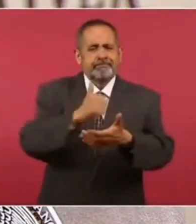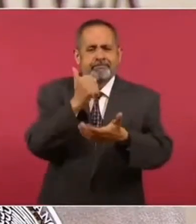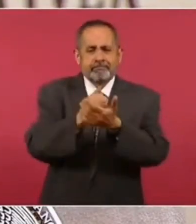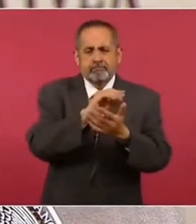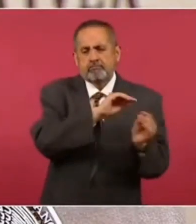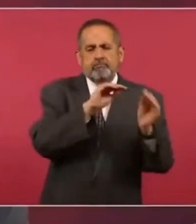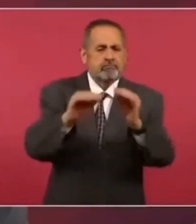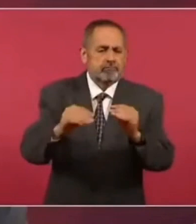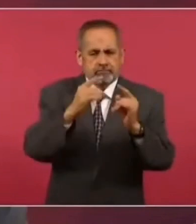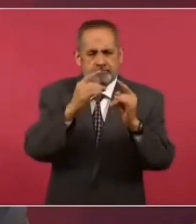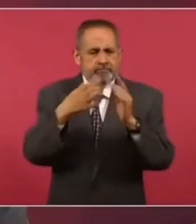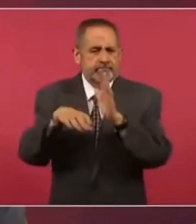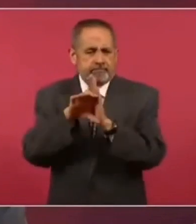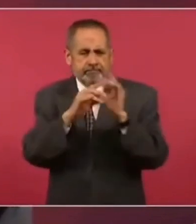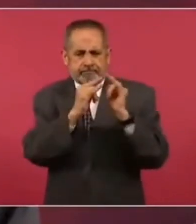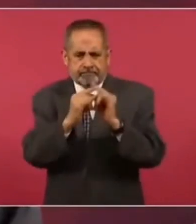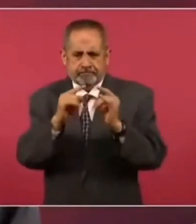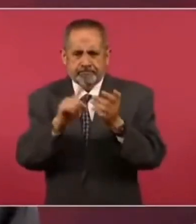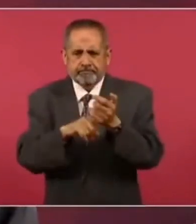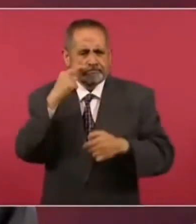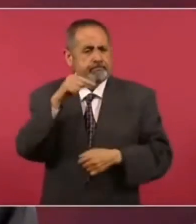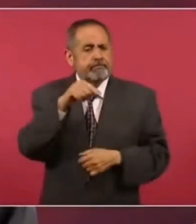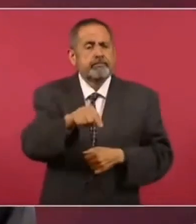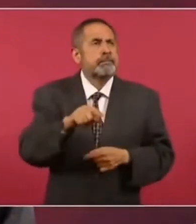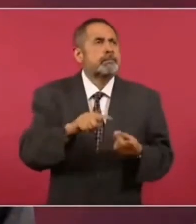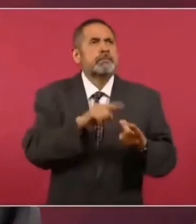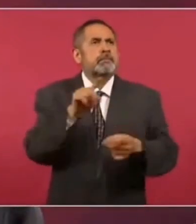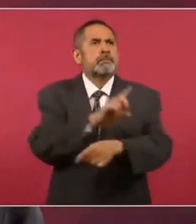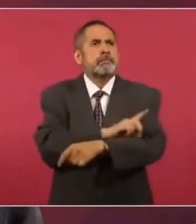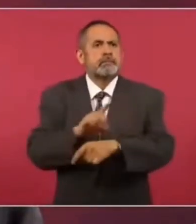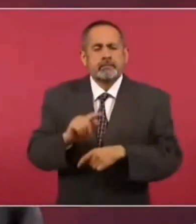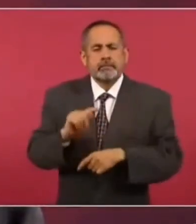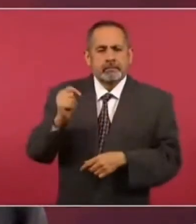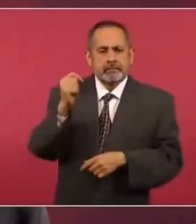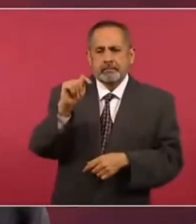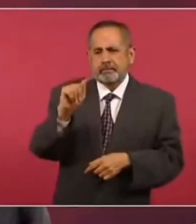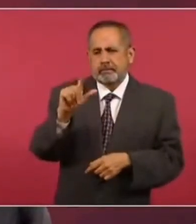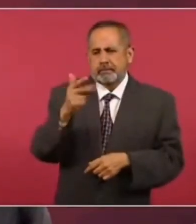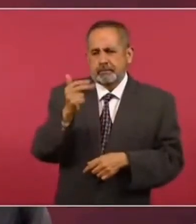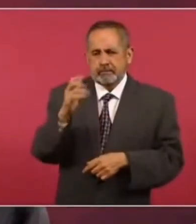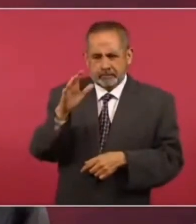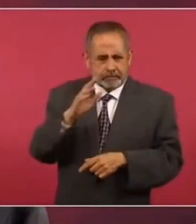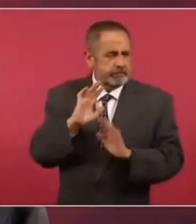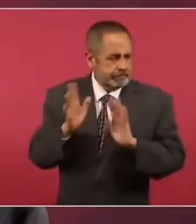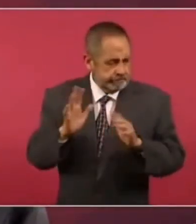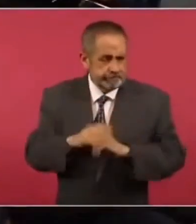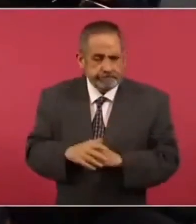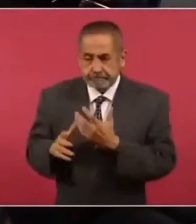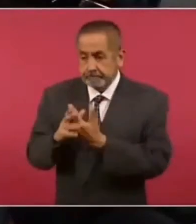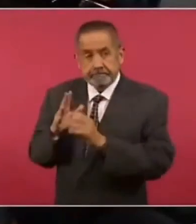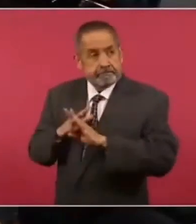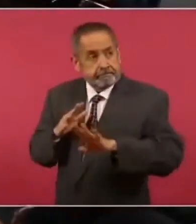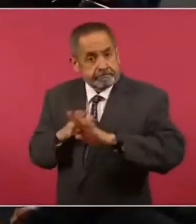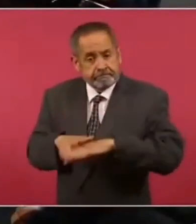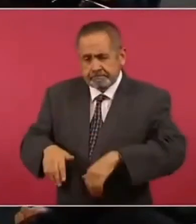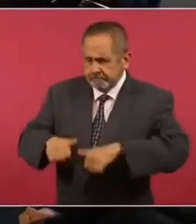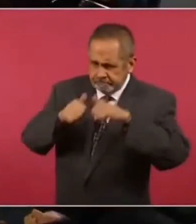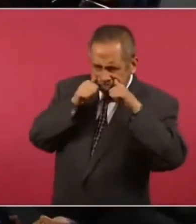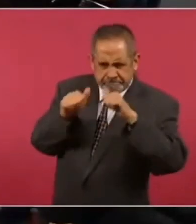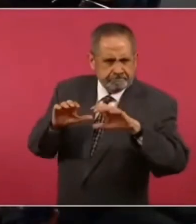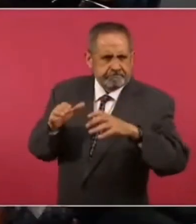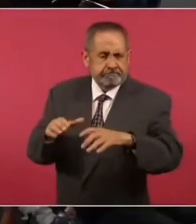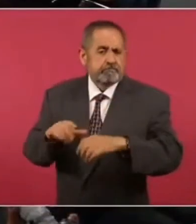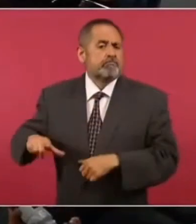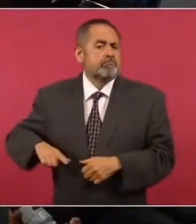Instituto Nacional de Migración, en la delegación Cláhuac, se está atendiendo a nuestros migrantes. El gobierno federal